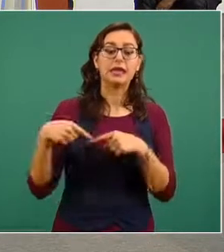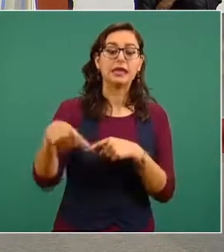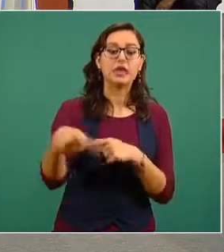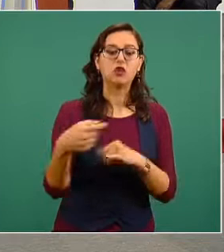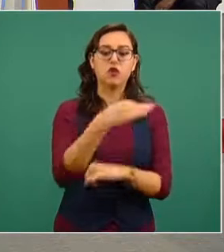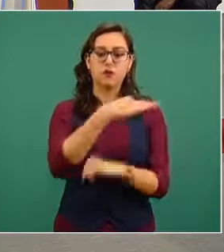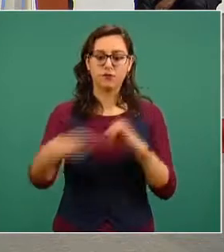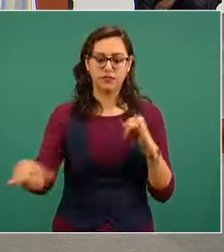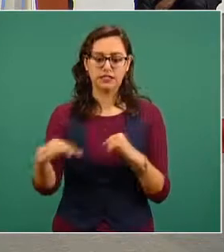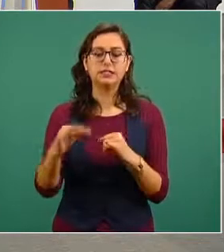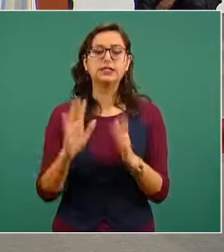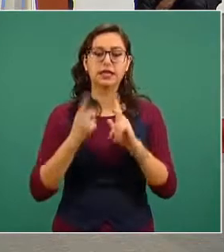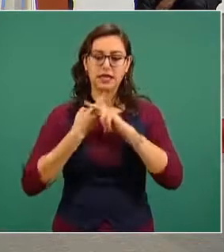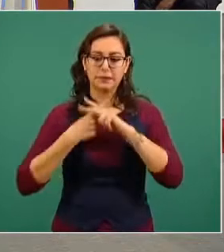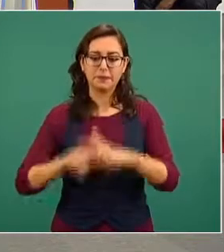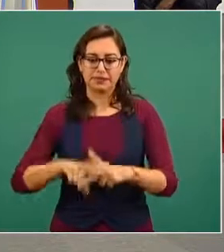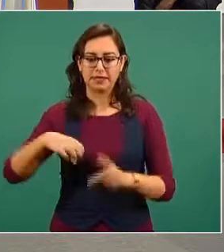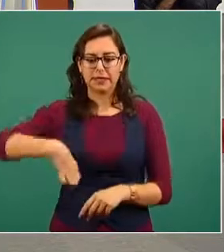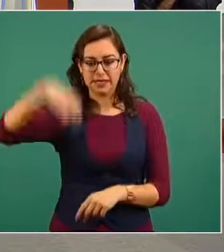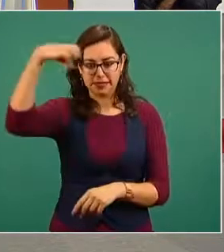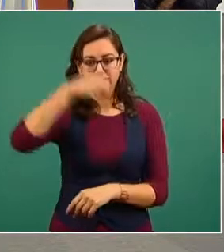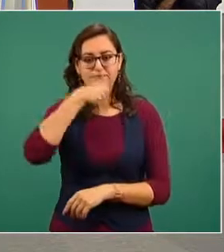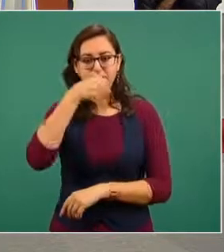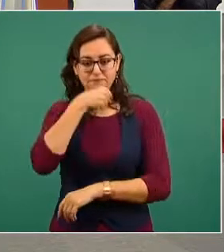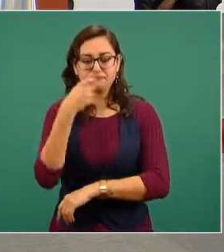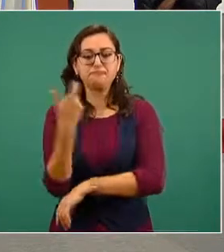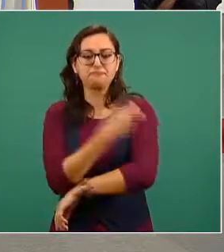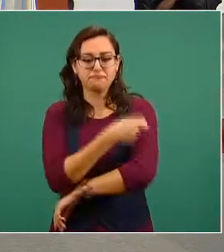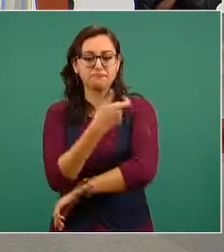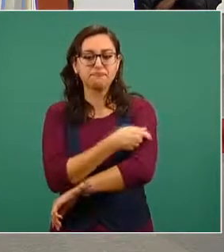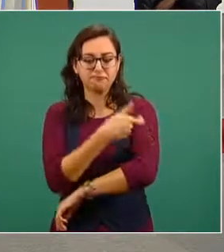mes ya vamos a poder